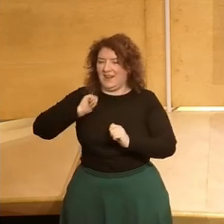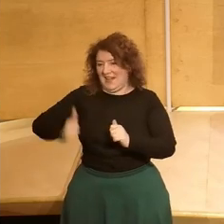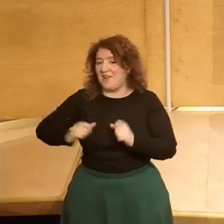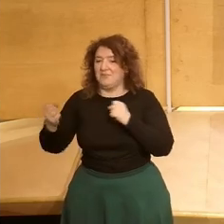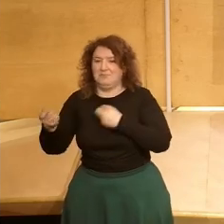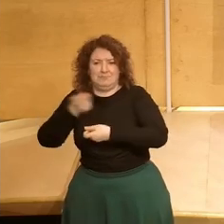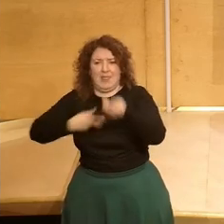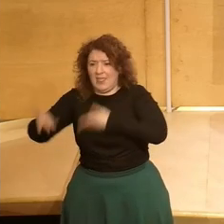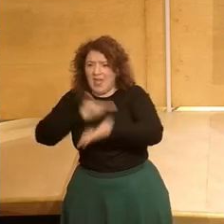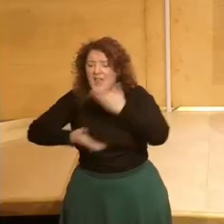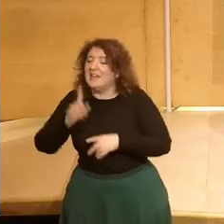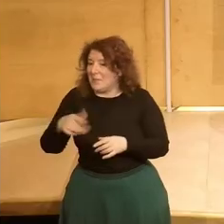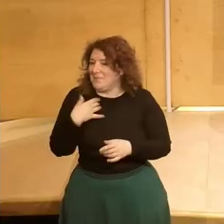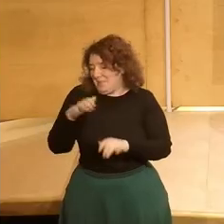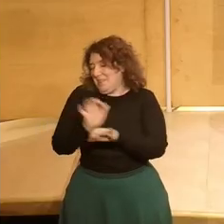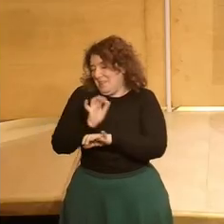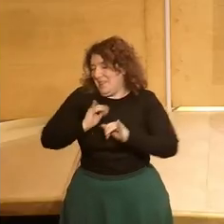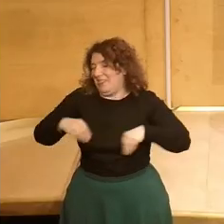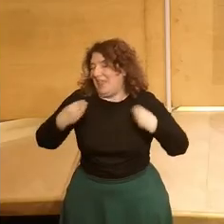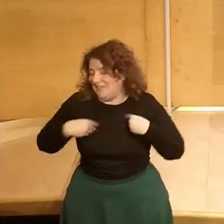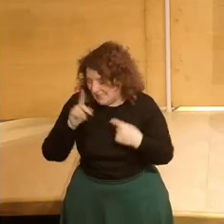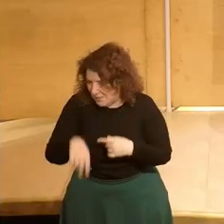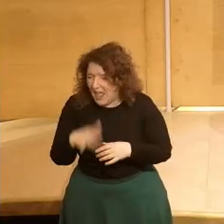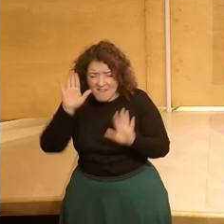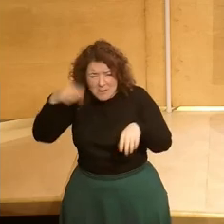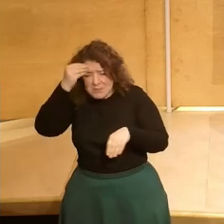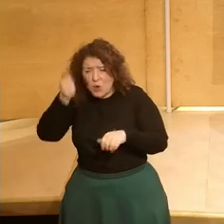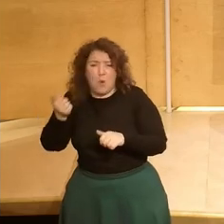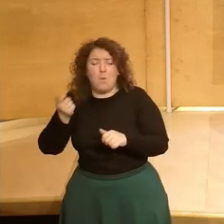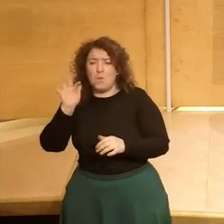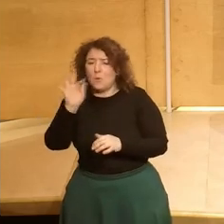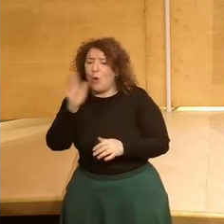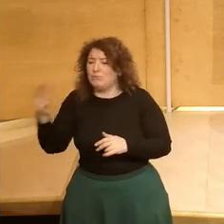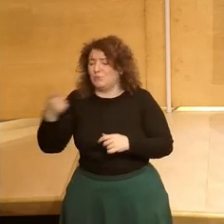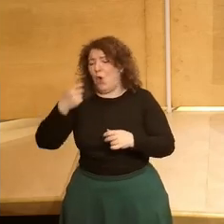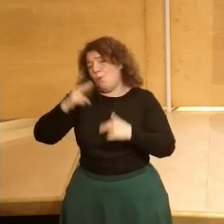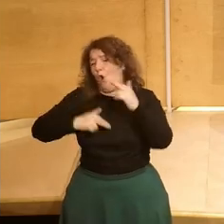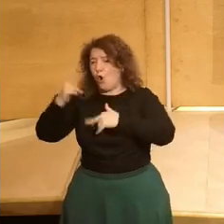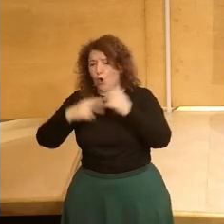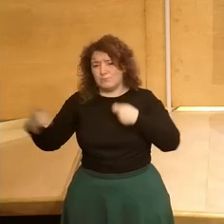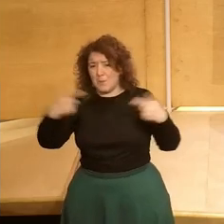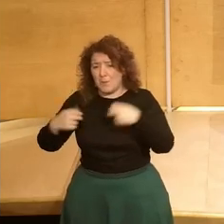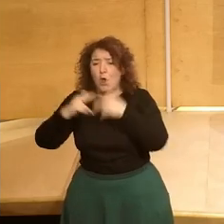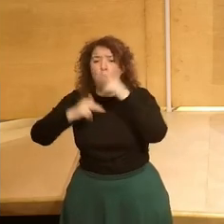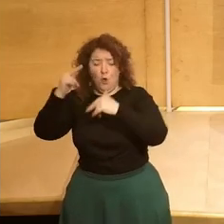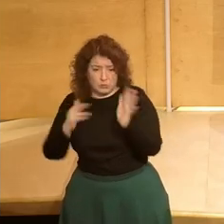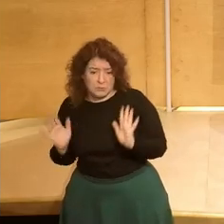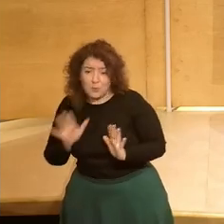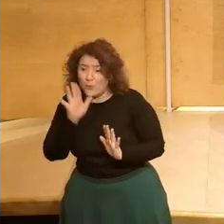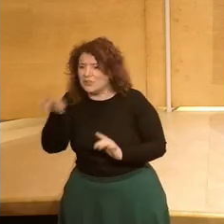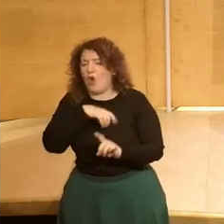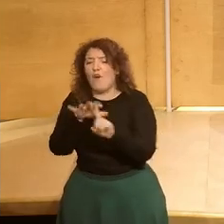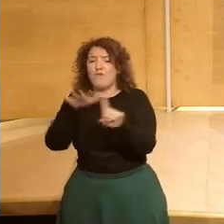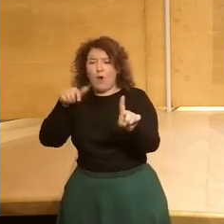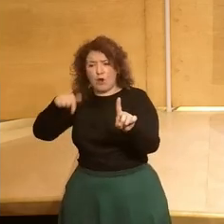divertido y construye mucho ayuda mucho entonces creo que ese es el camino el centrarnos en trabajar en estos foros y por